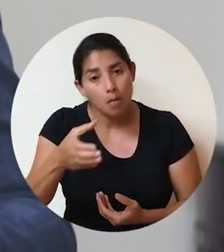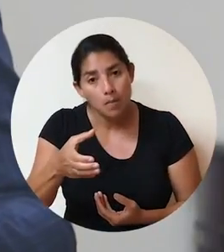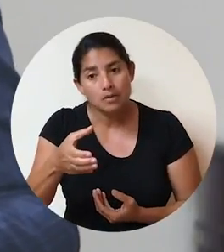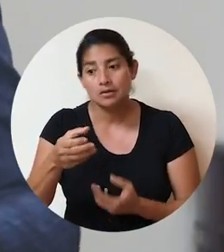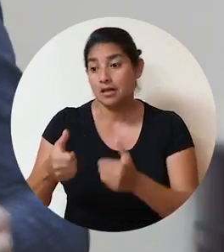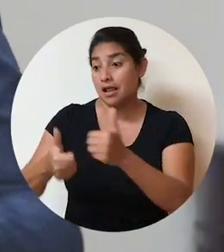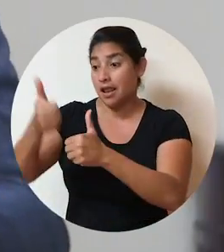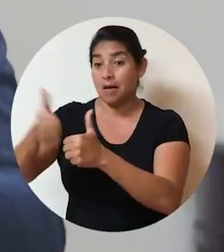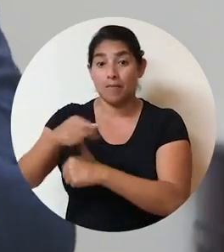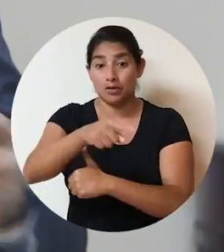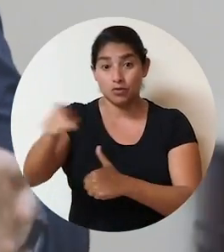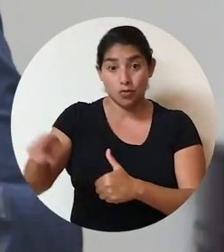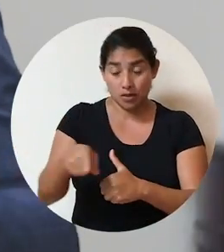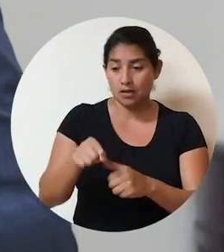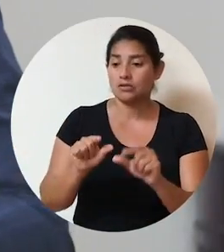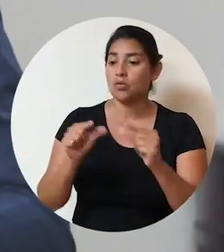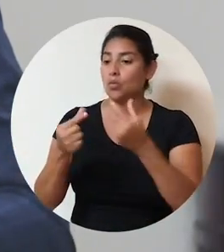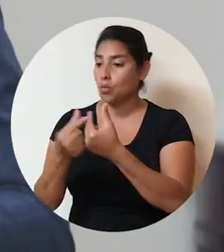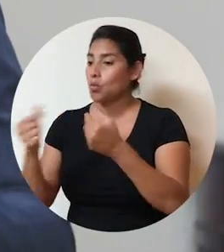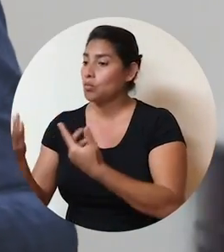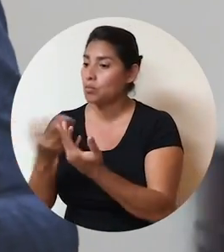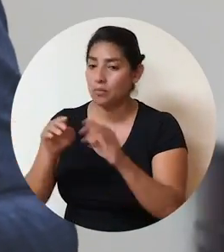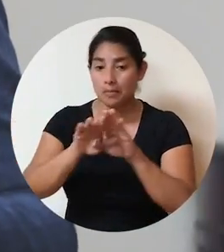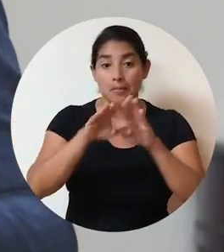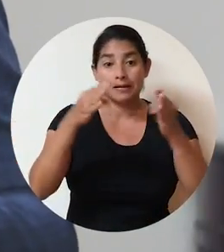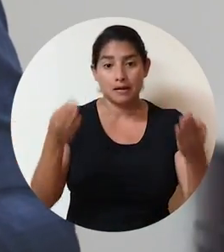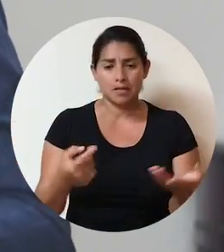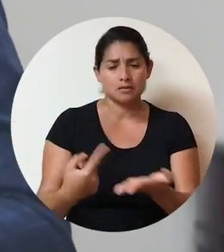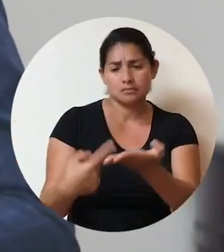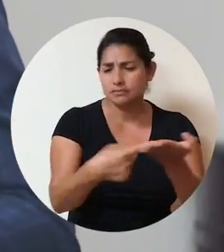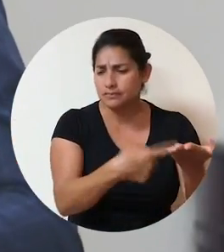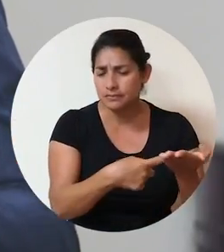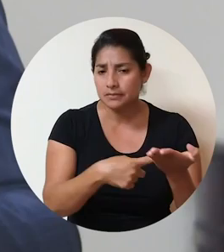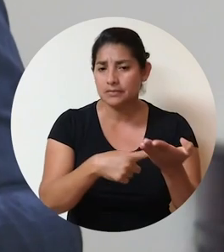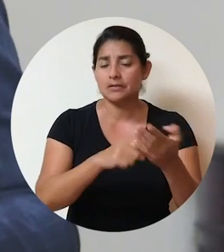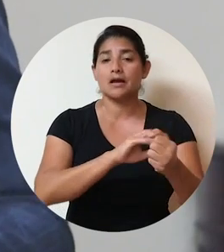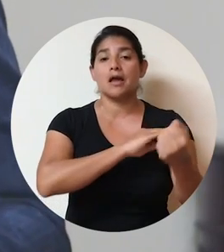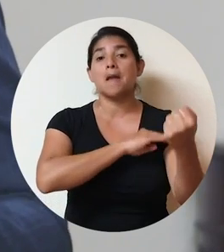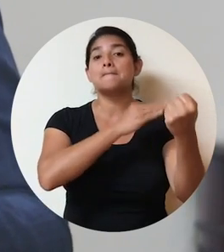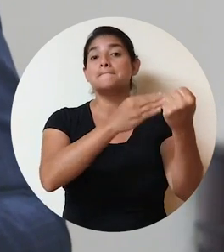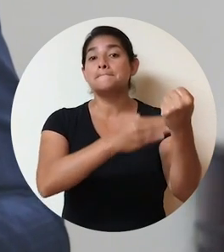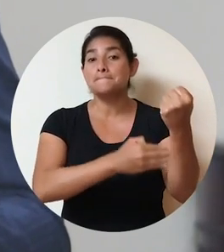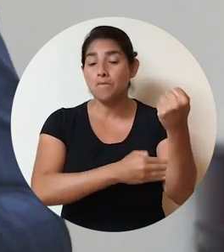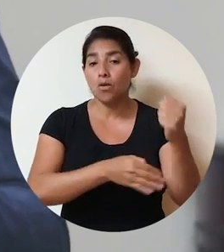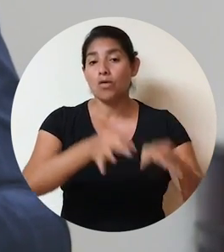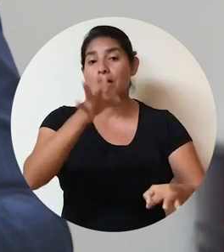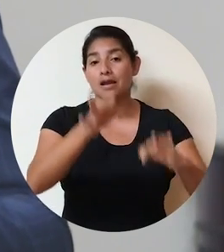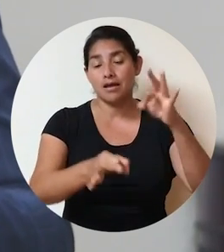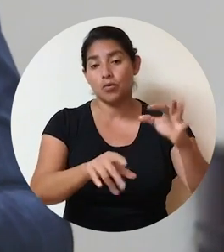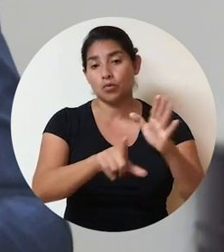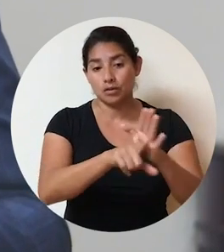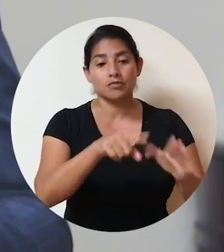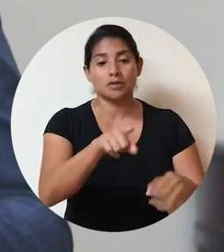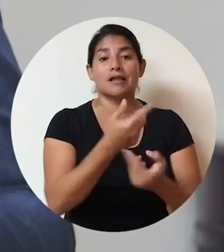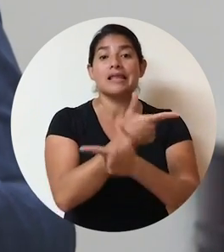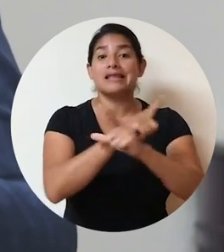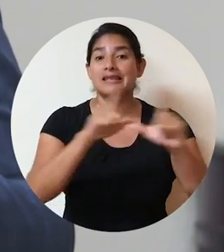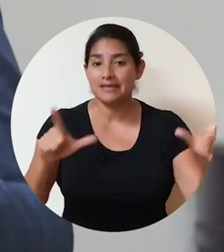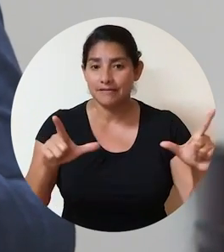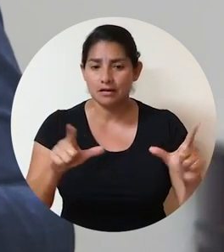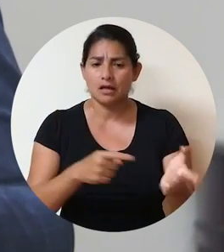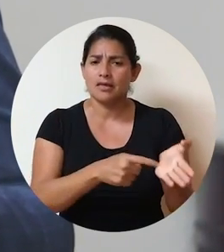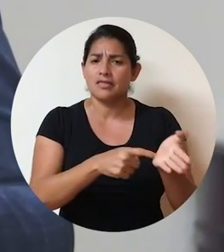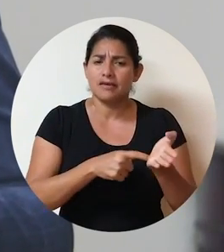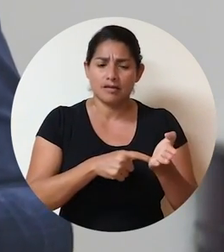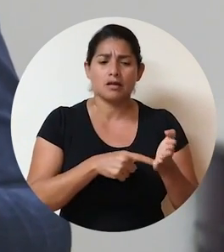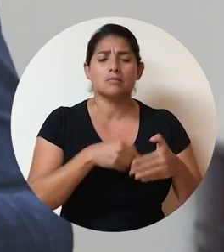recomendación de la mayoría de los integrantes de la mesa, el Poder Ejecutivo tendrá la libertad y